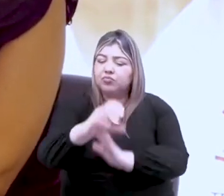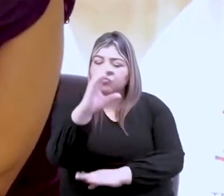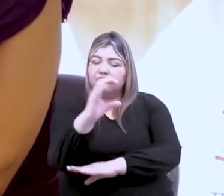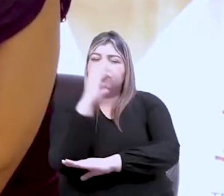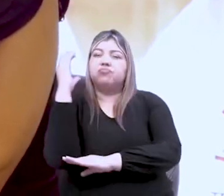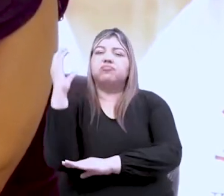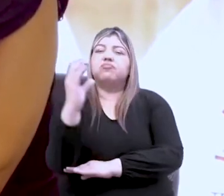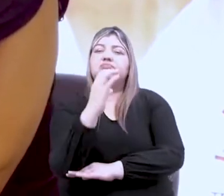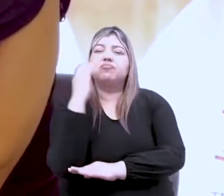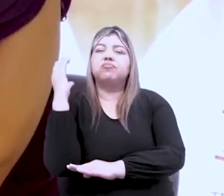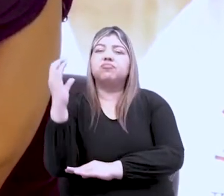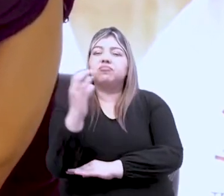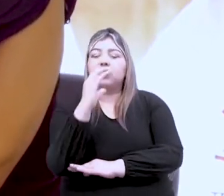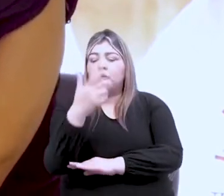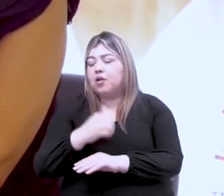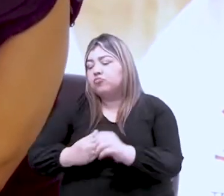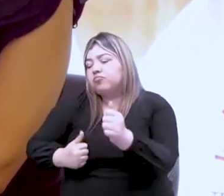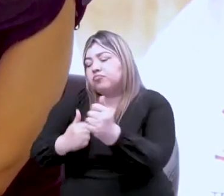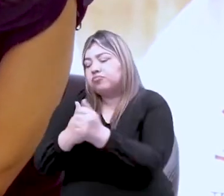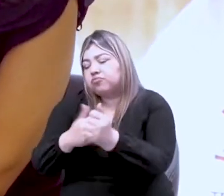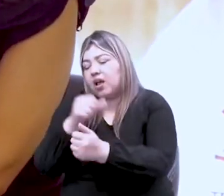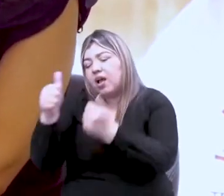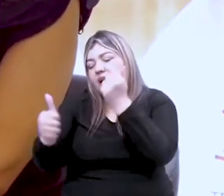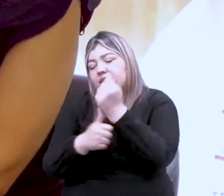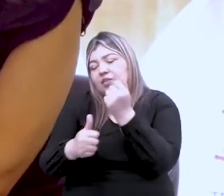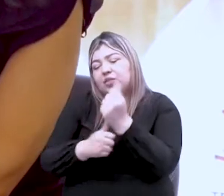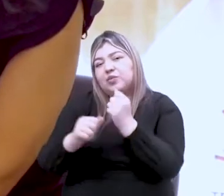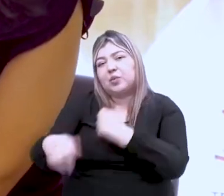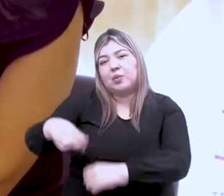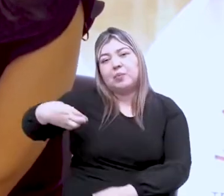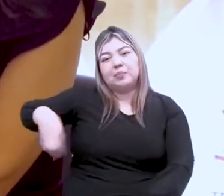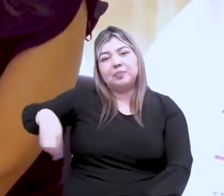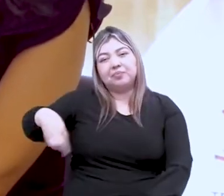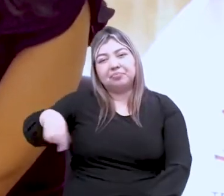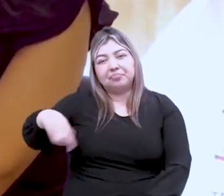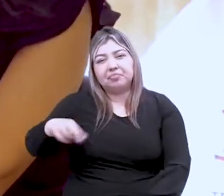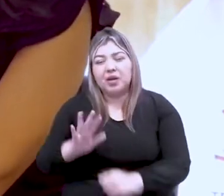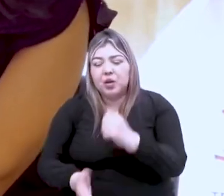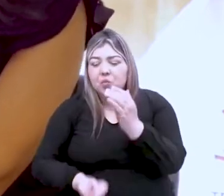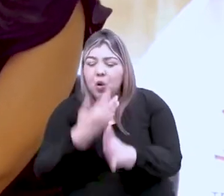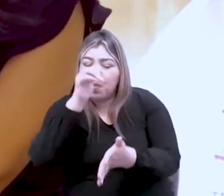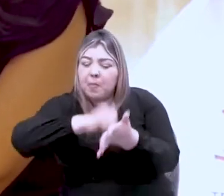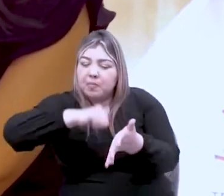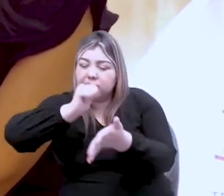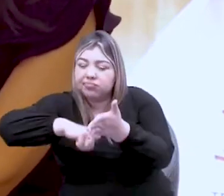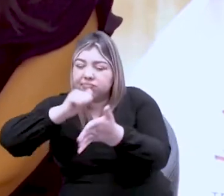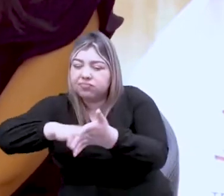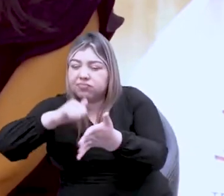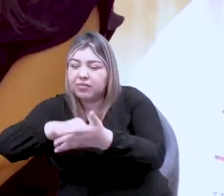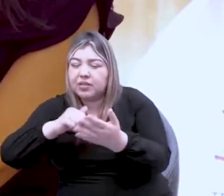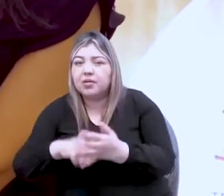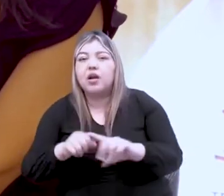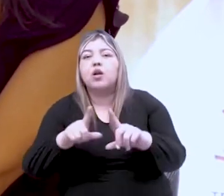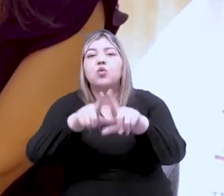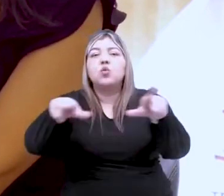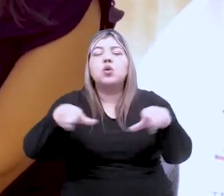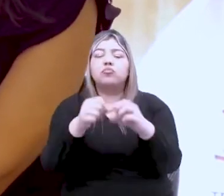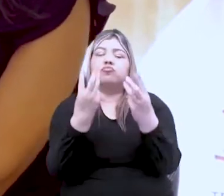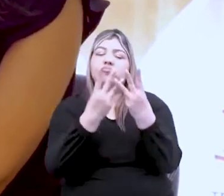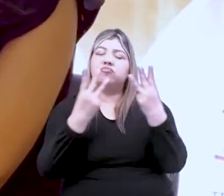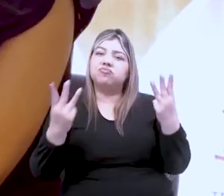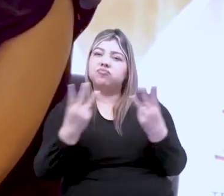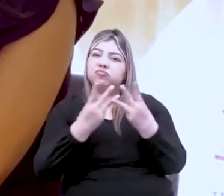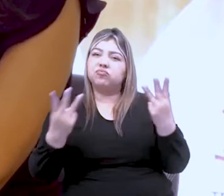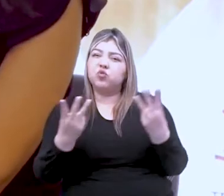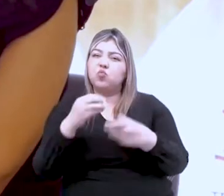con tutorías la básica primaria, con nuevos materiales, ecosistemas de apoyo, un edusitio. Y se preguntarán,